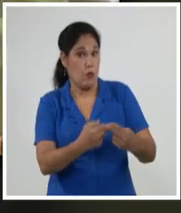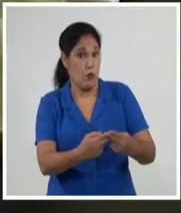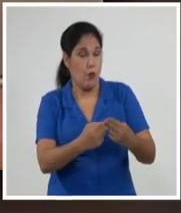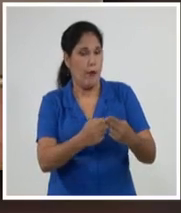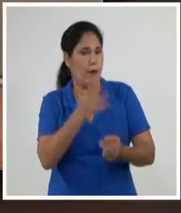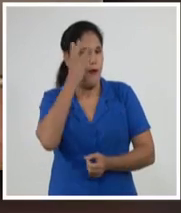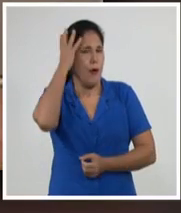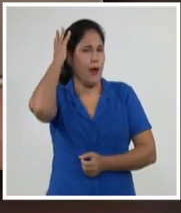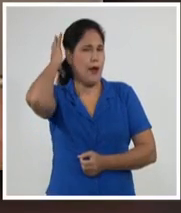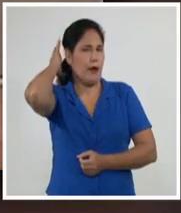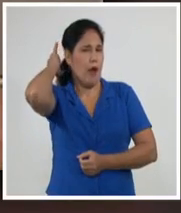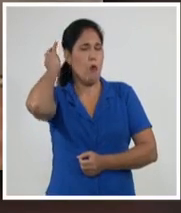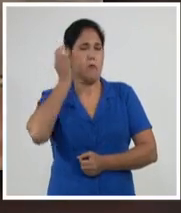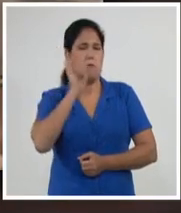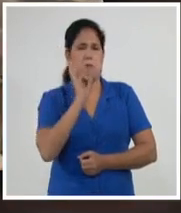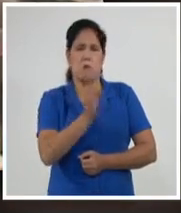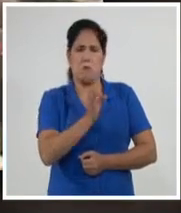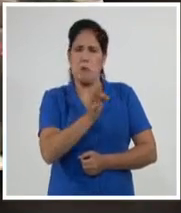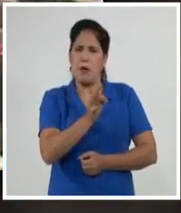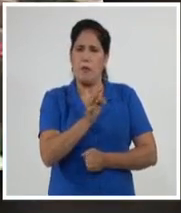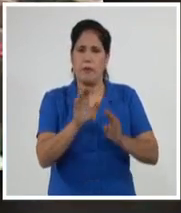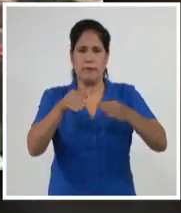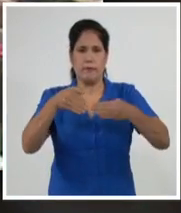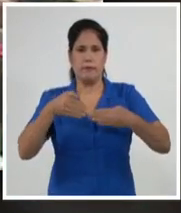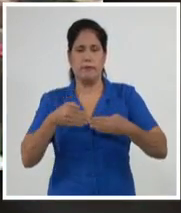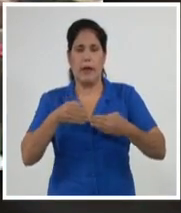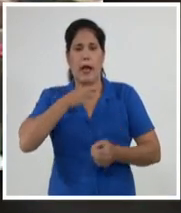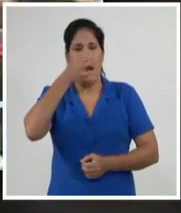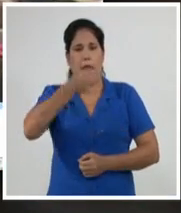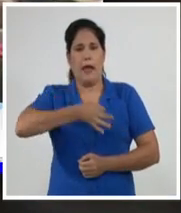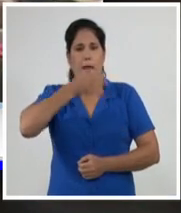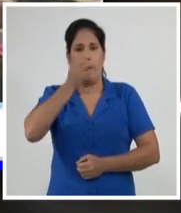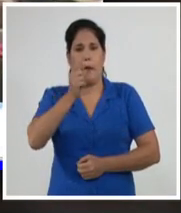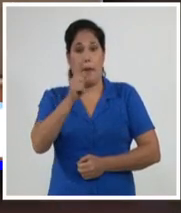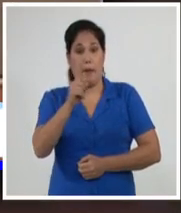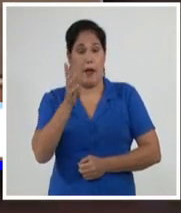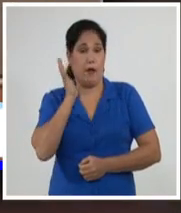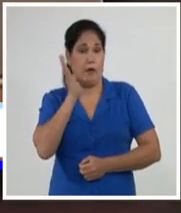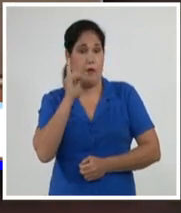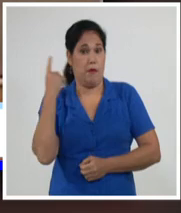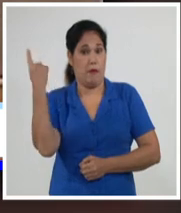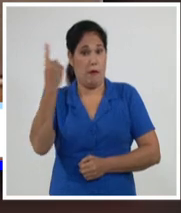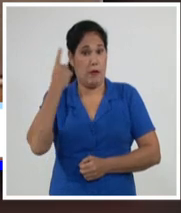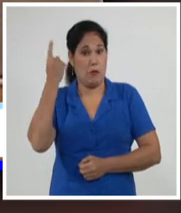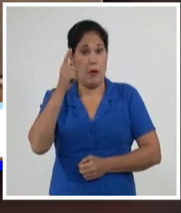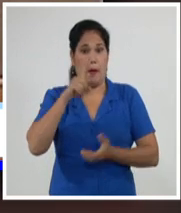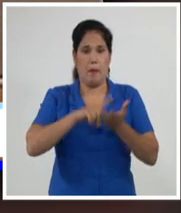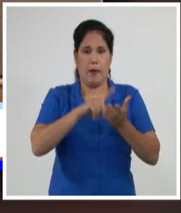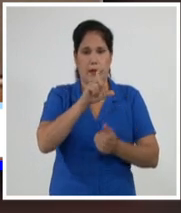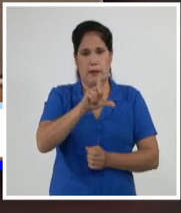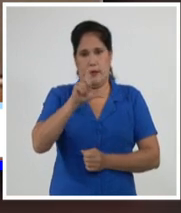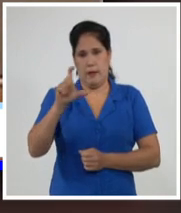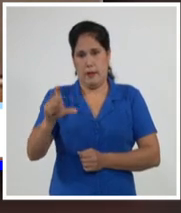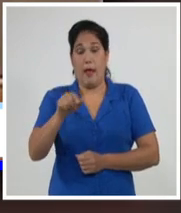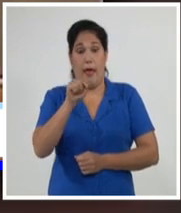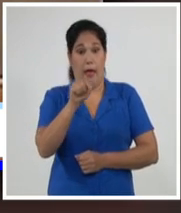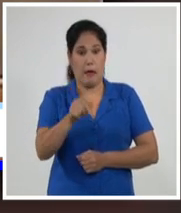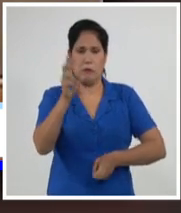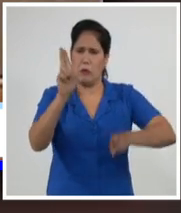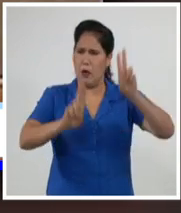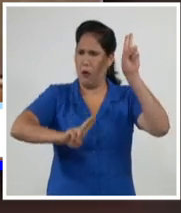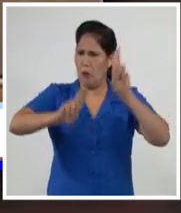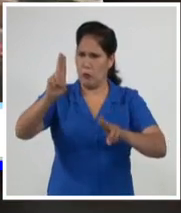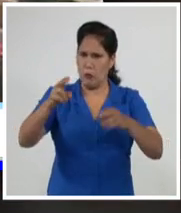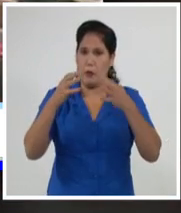de ejército Raúl Castro Ruz concluía con estas palabras en la primera conferencia nacional del partido donde se llegaron acuerdos